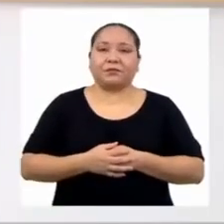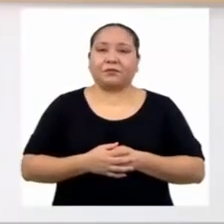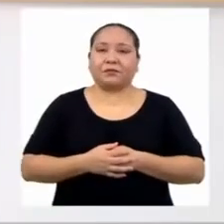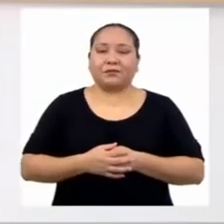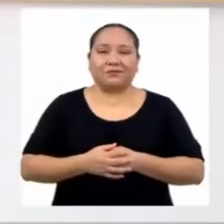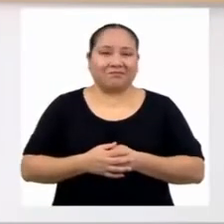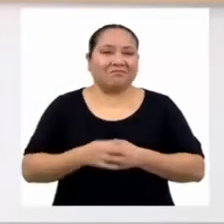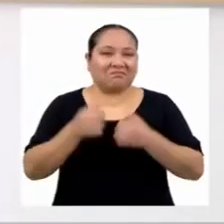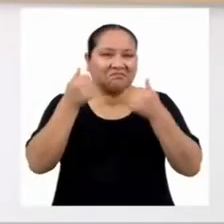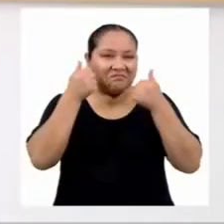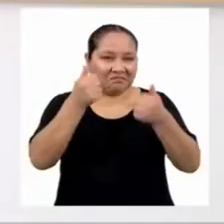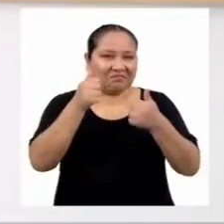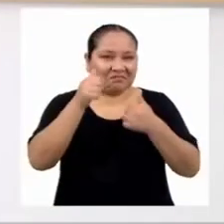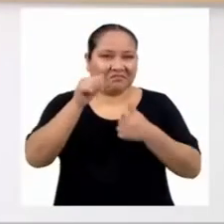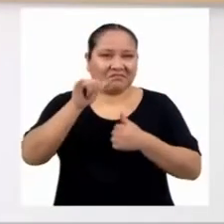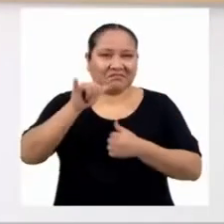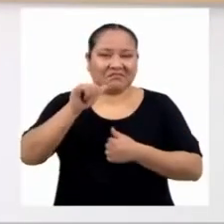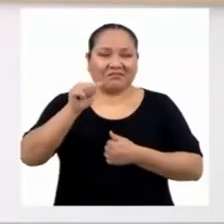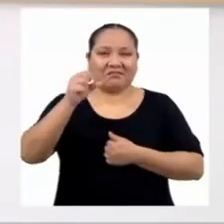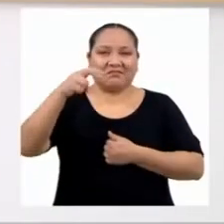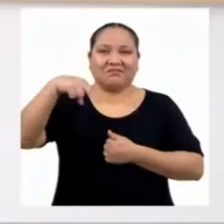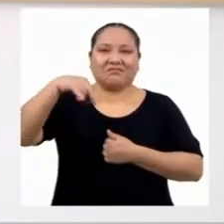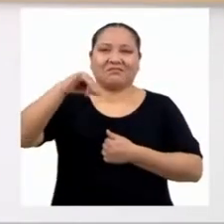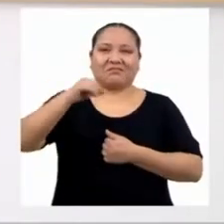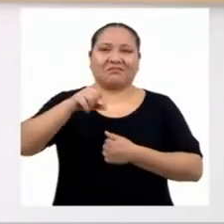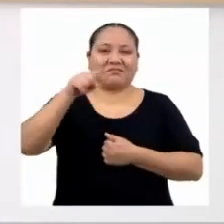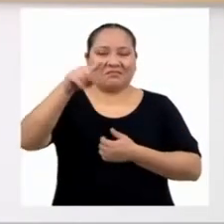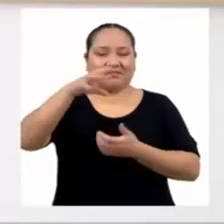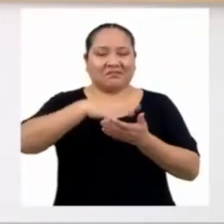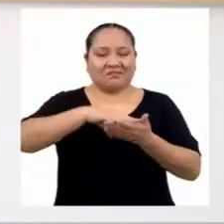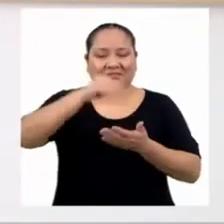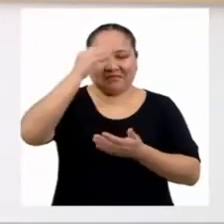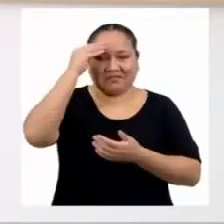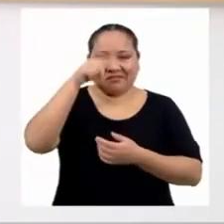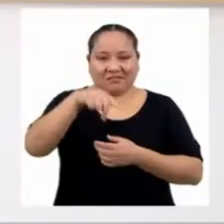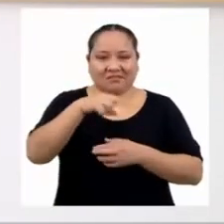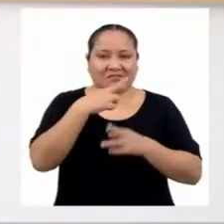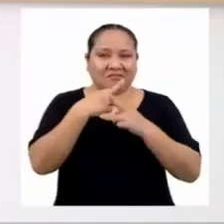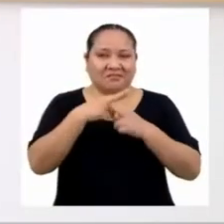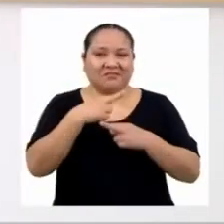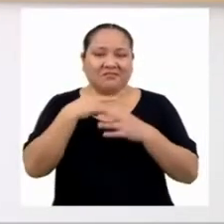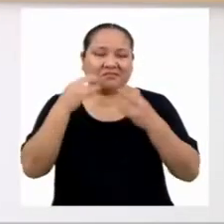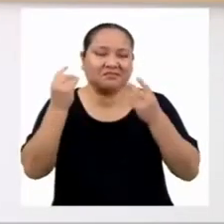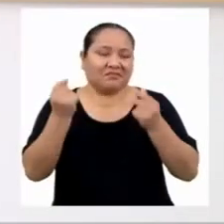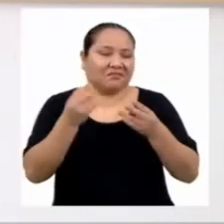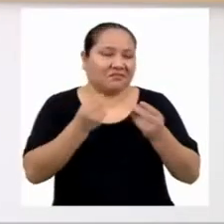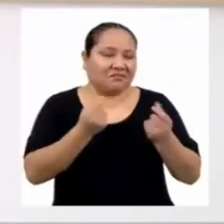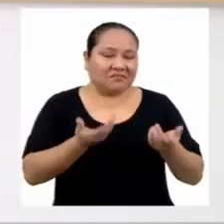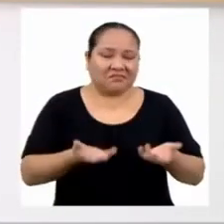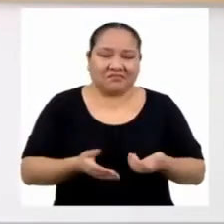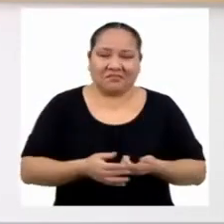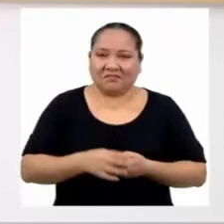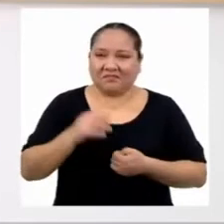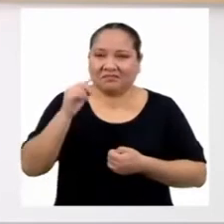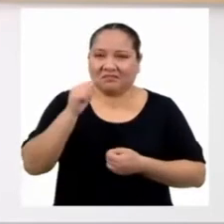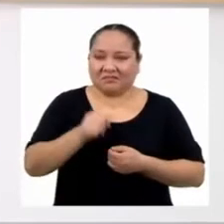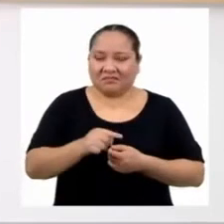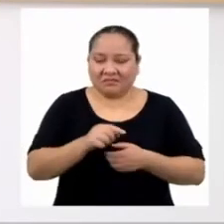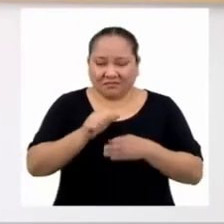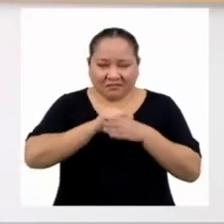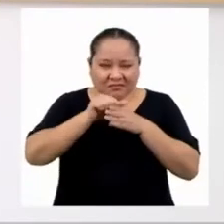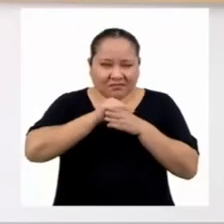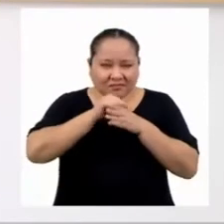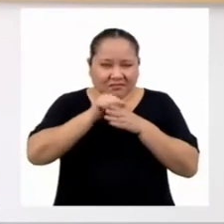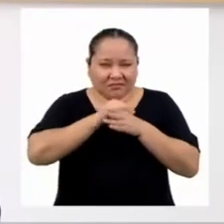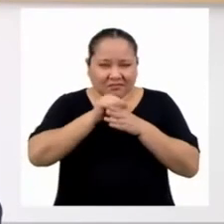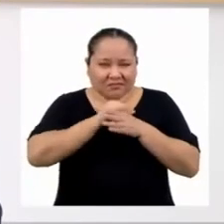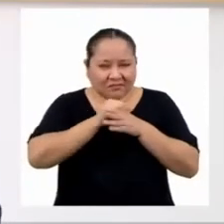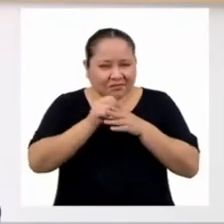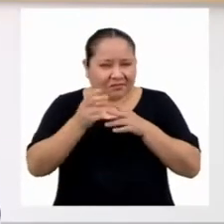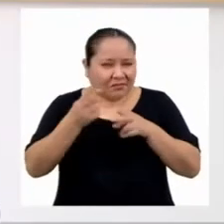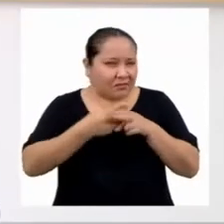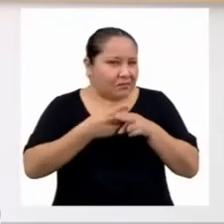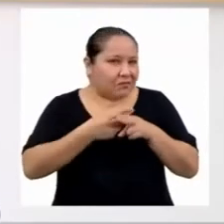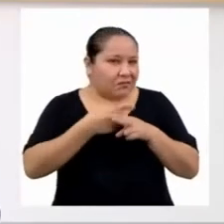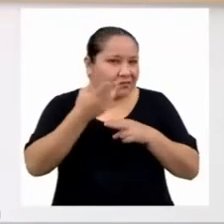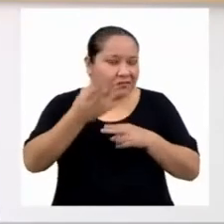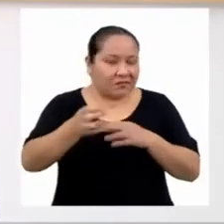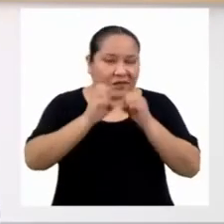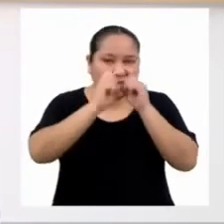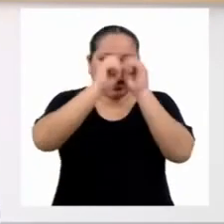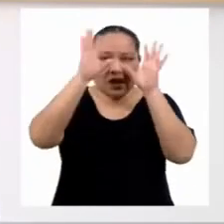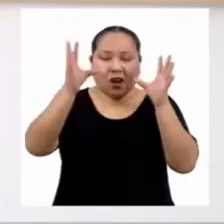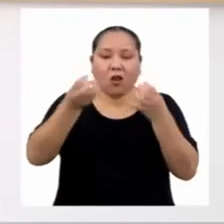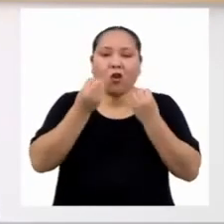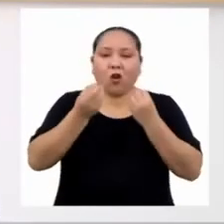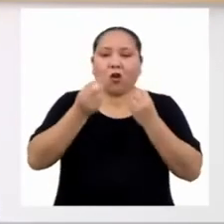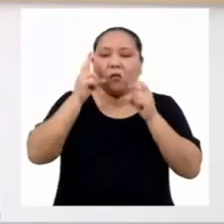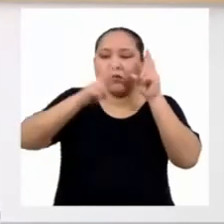Muy bien, Yanira. Has obtenido estas respuestas a la velocidad del rayo. Con estos pequeños repasos, ha quedado claro cómo